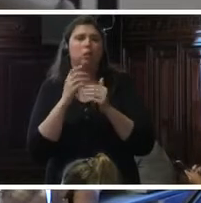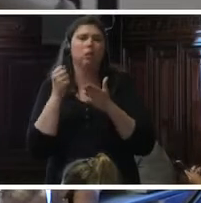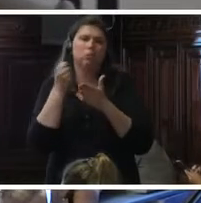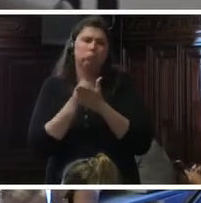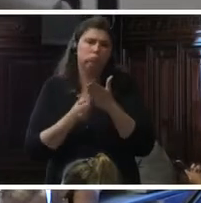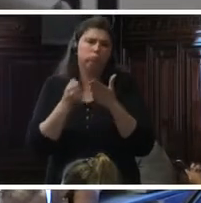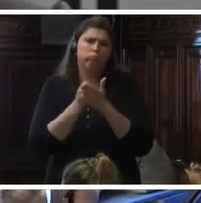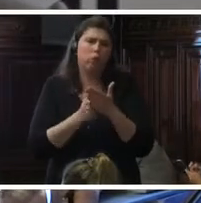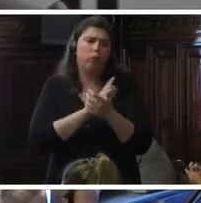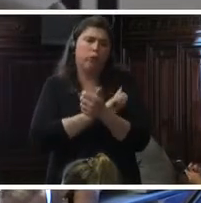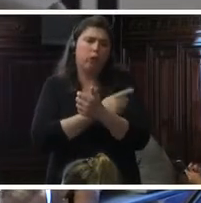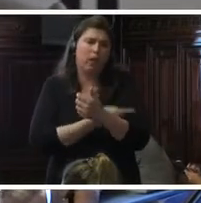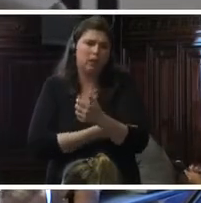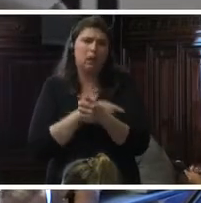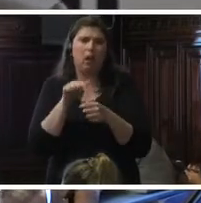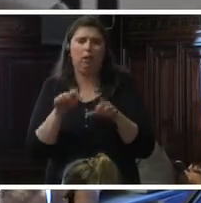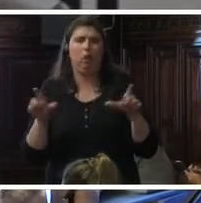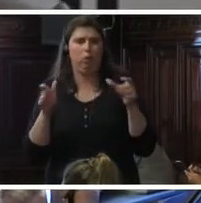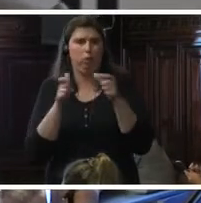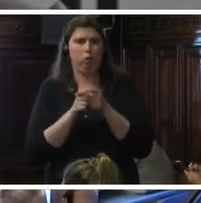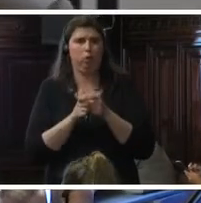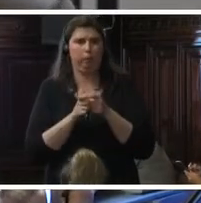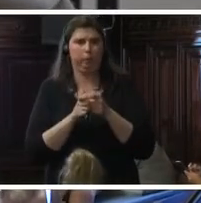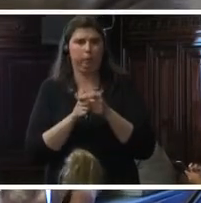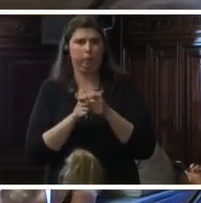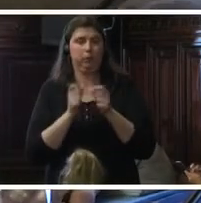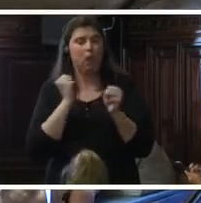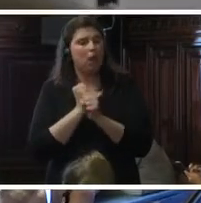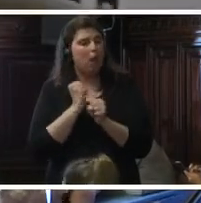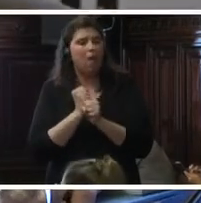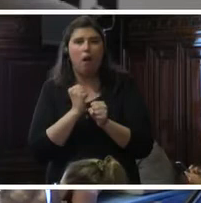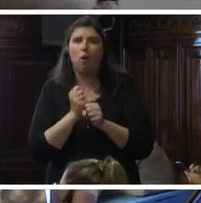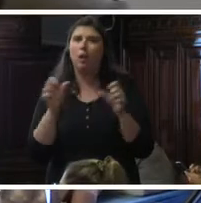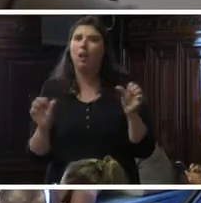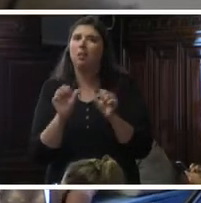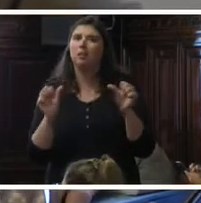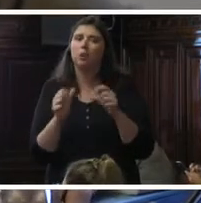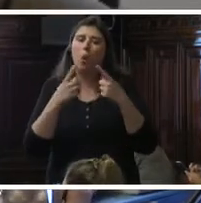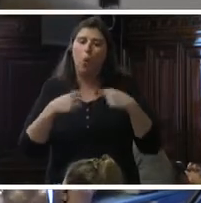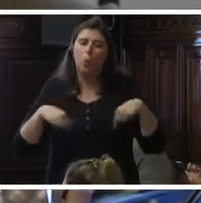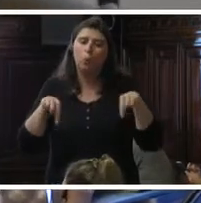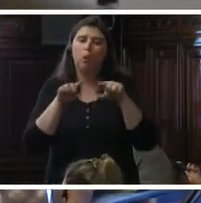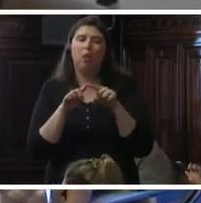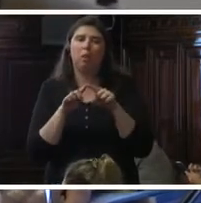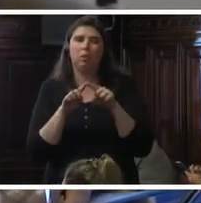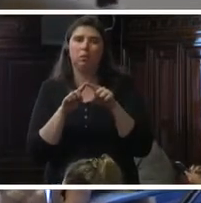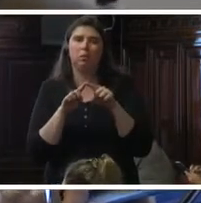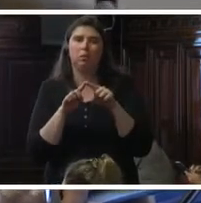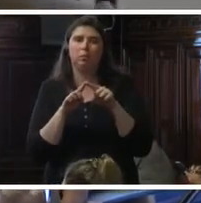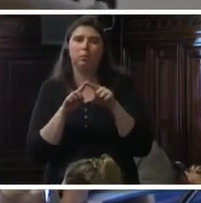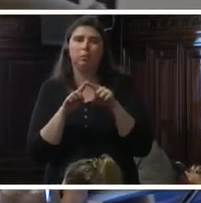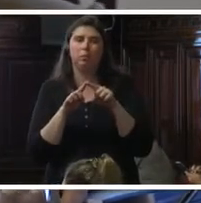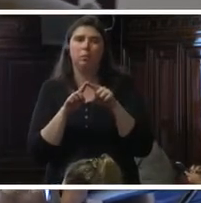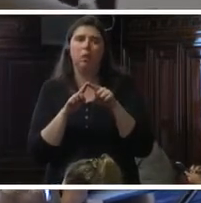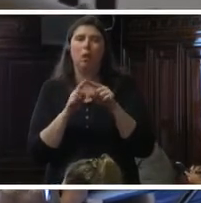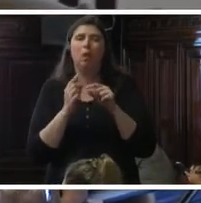a la comisión. El trabajo que están haciendo ustedes va a permitir un